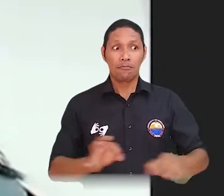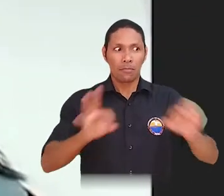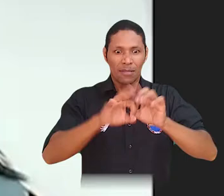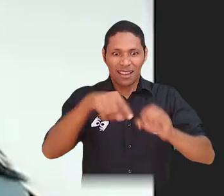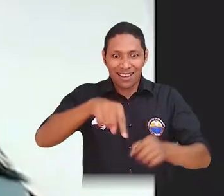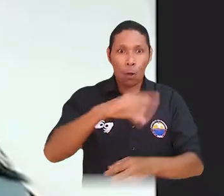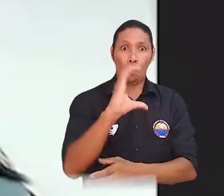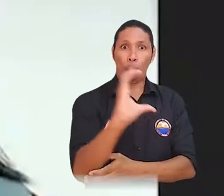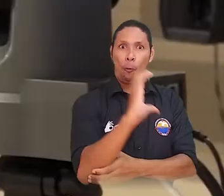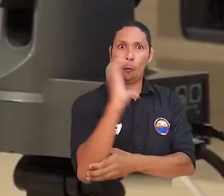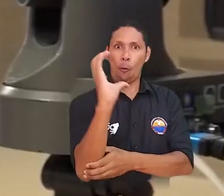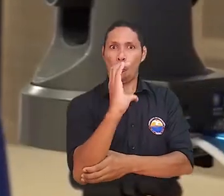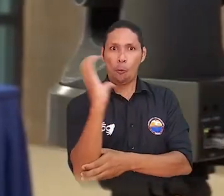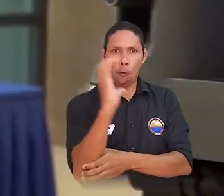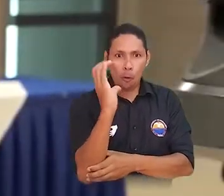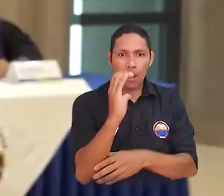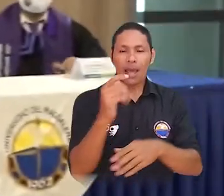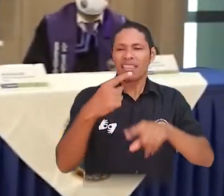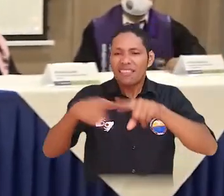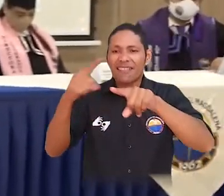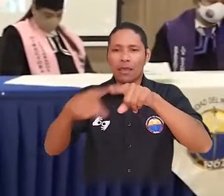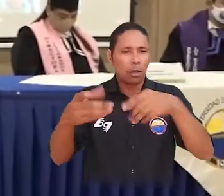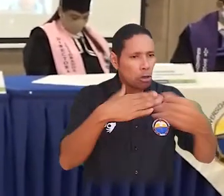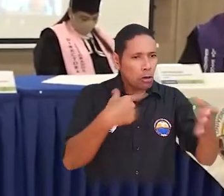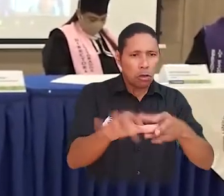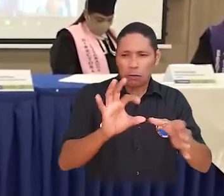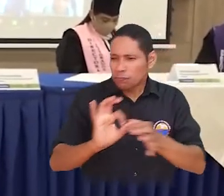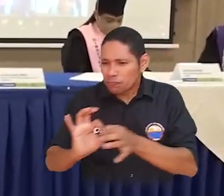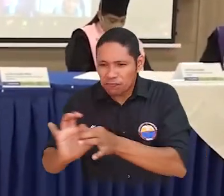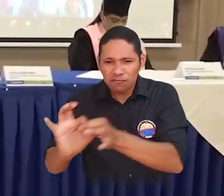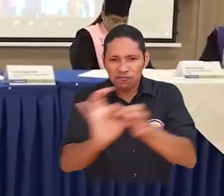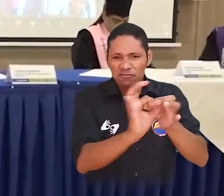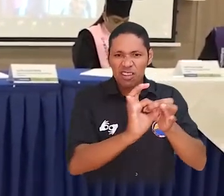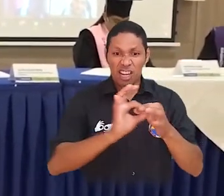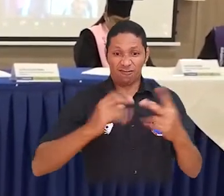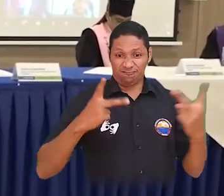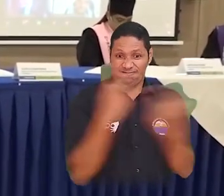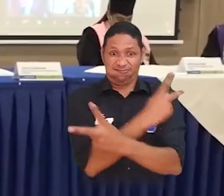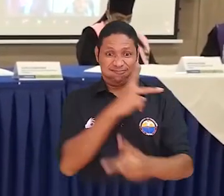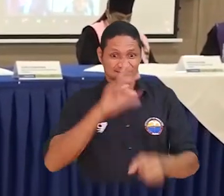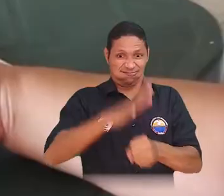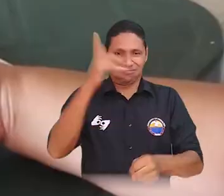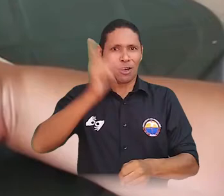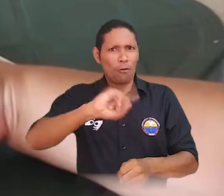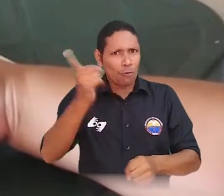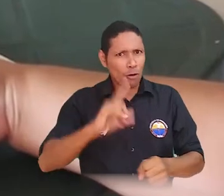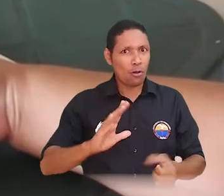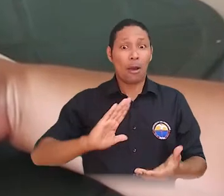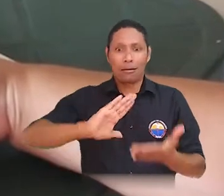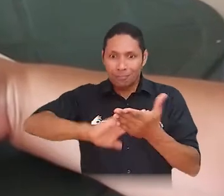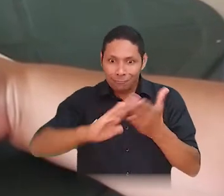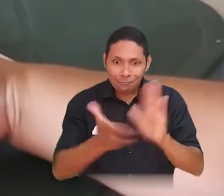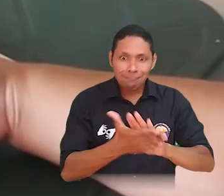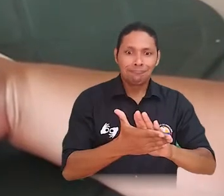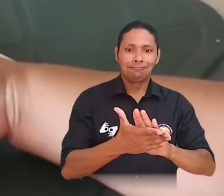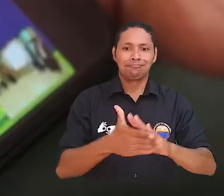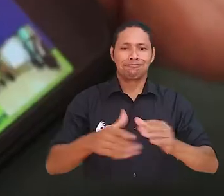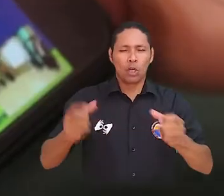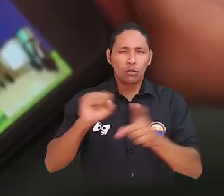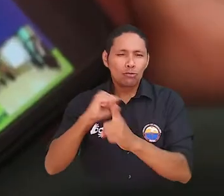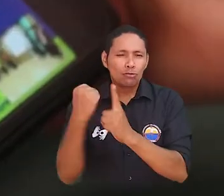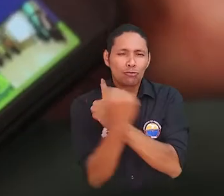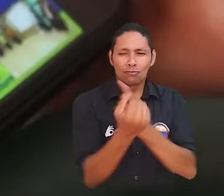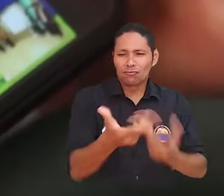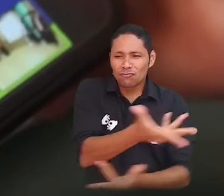presentes el saber ser. Procuremos construir un país donde nuestras diferencias no impliquen el uso de la violencia y que desde nuestra profesión